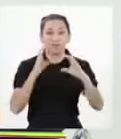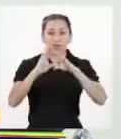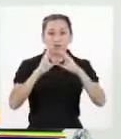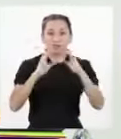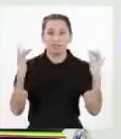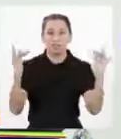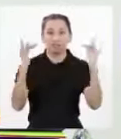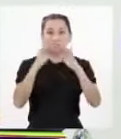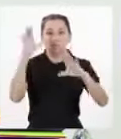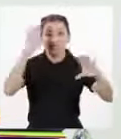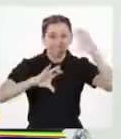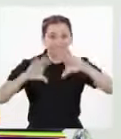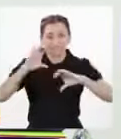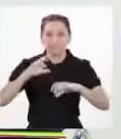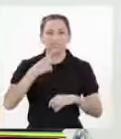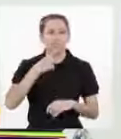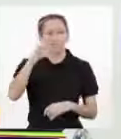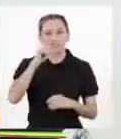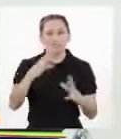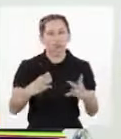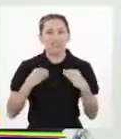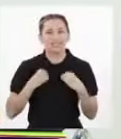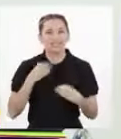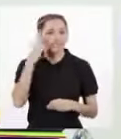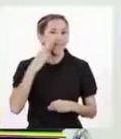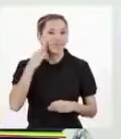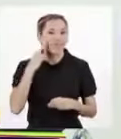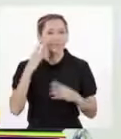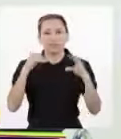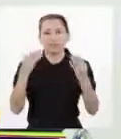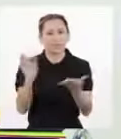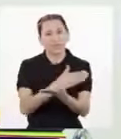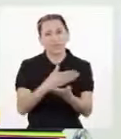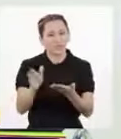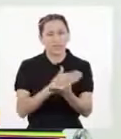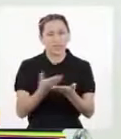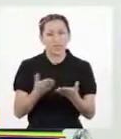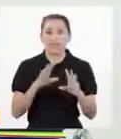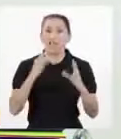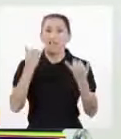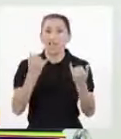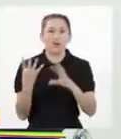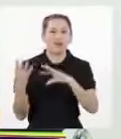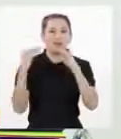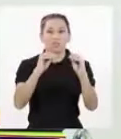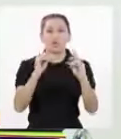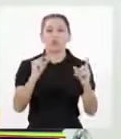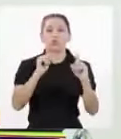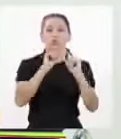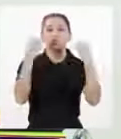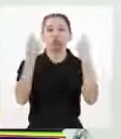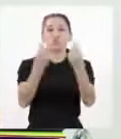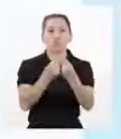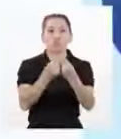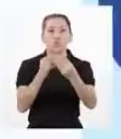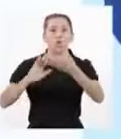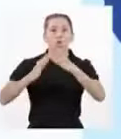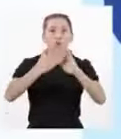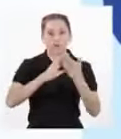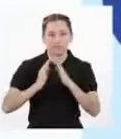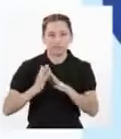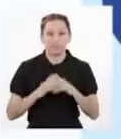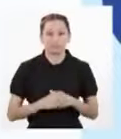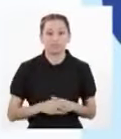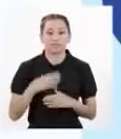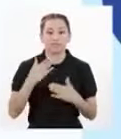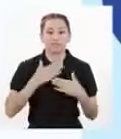científicas ya no aceptan el término raza porque no existe En lugar de ello se está usando el término grupo poblacional Soy el